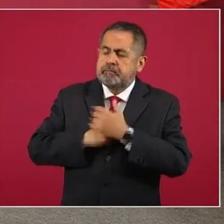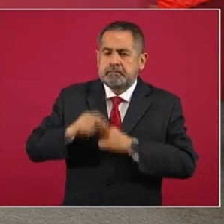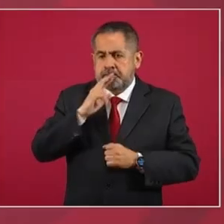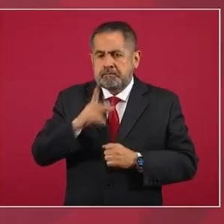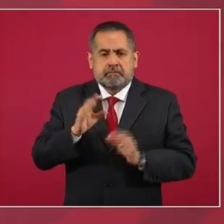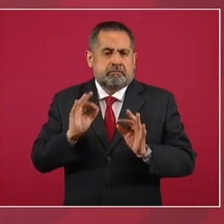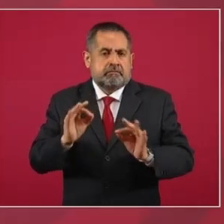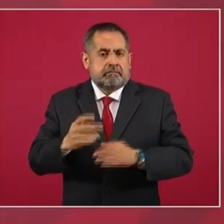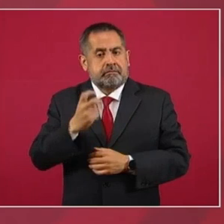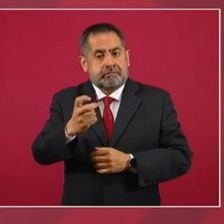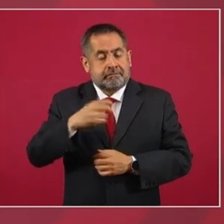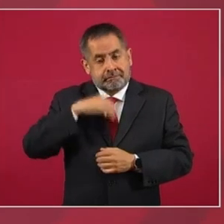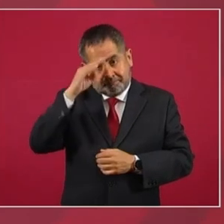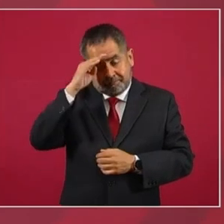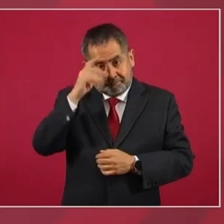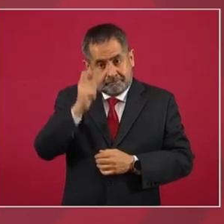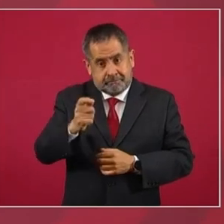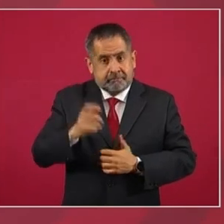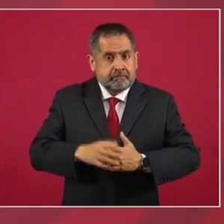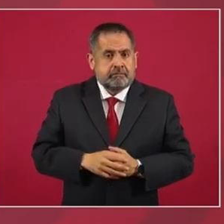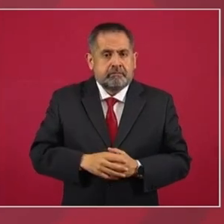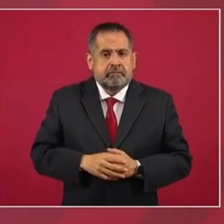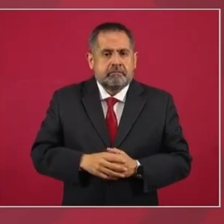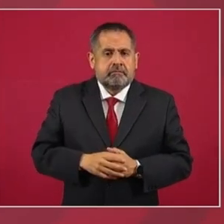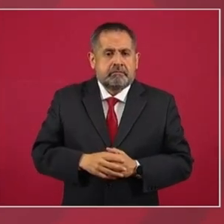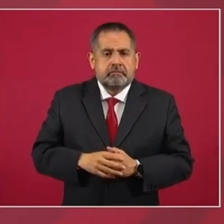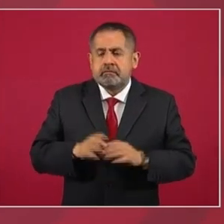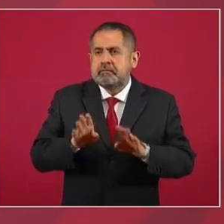Porque la reforma de